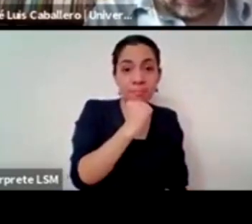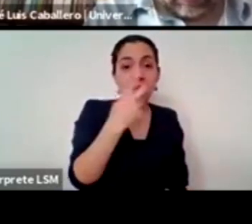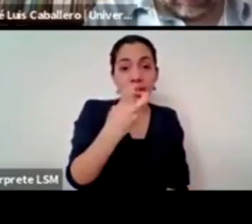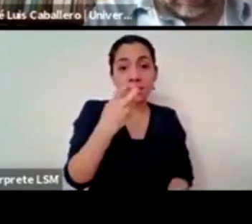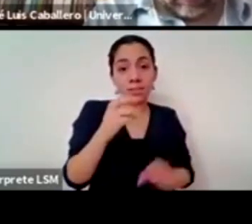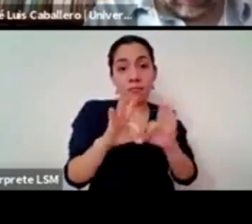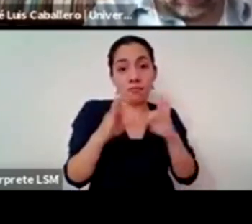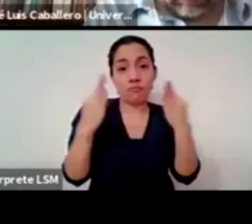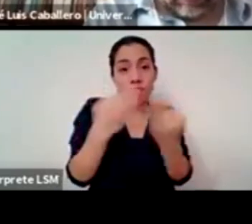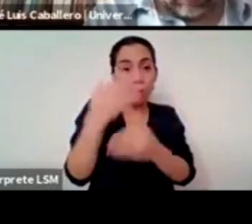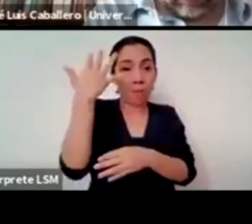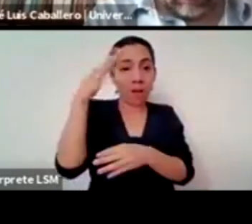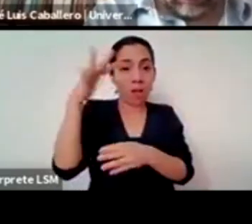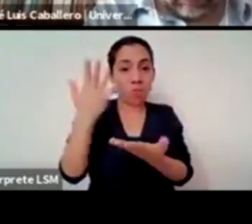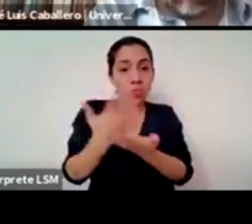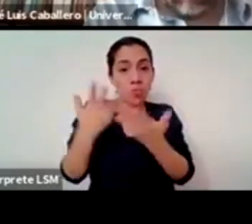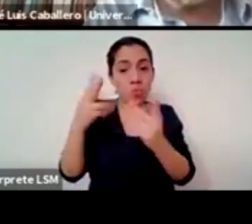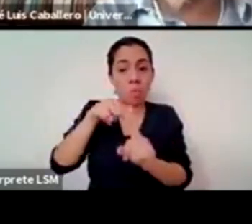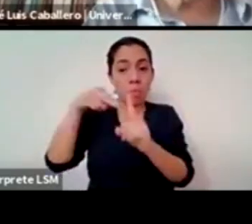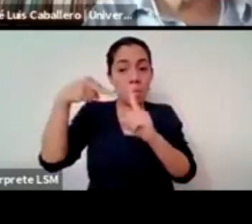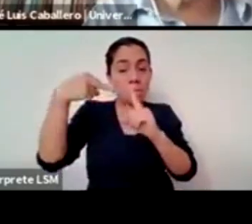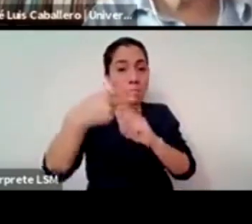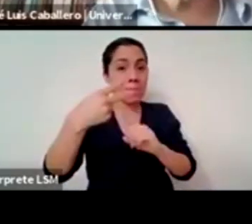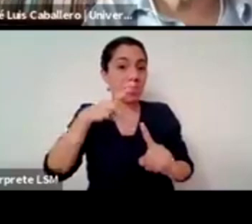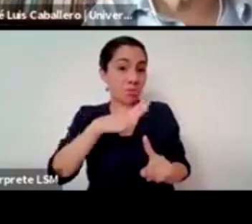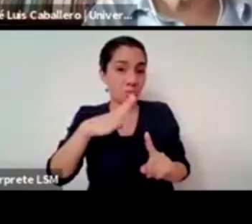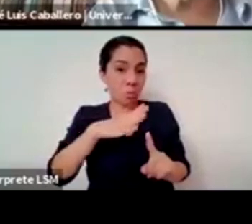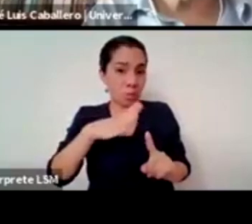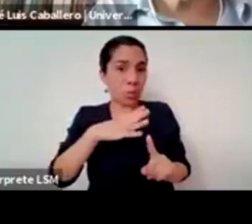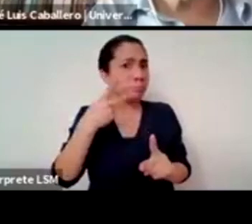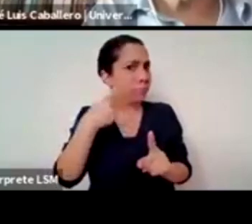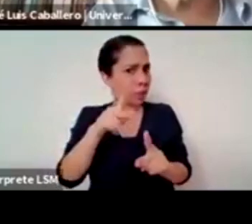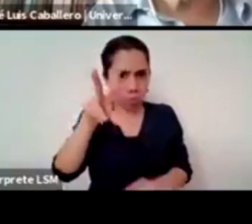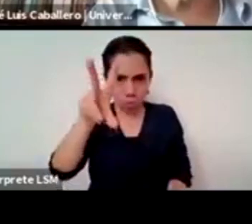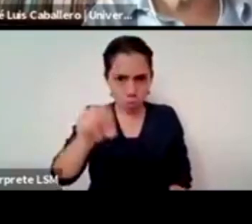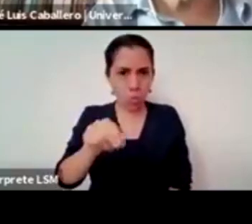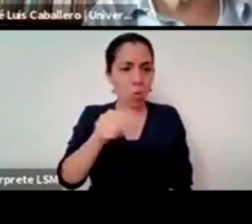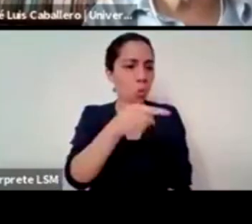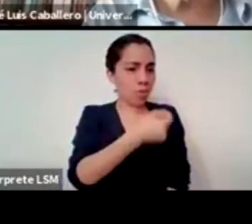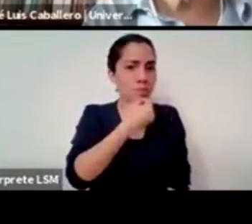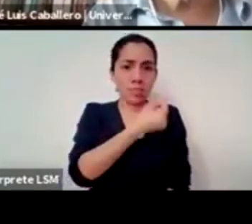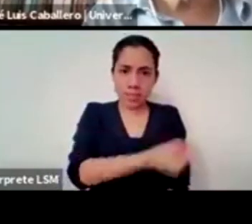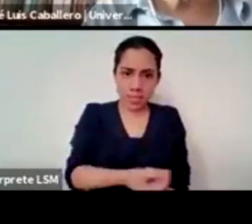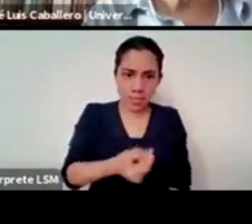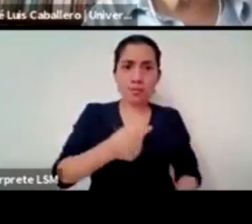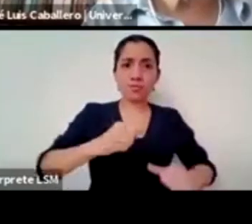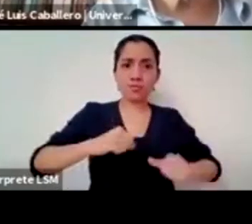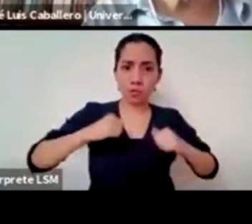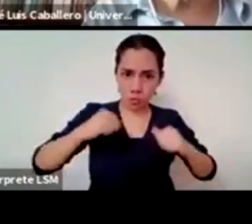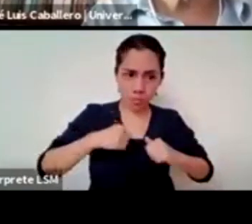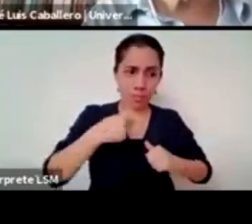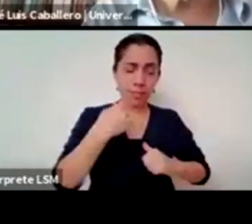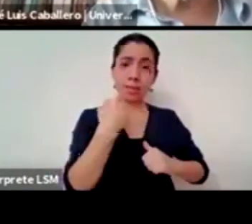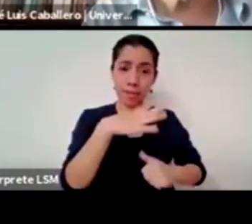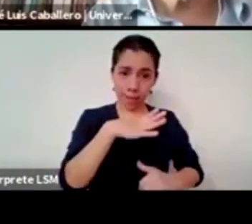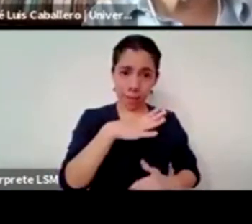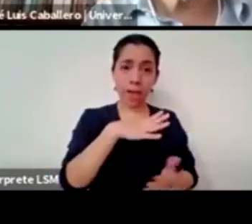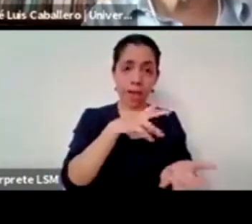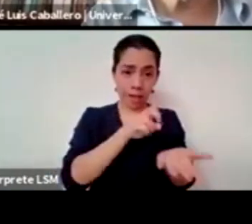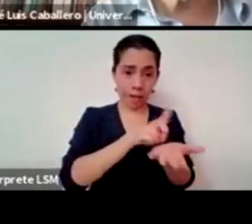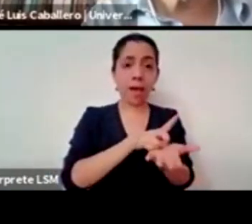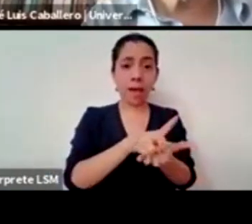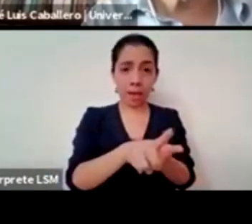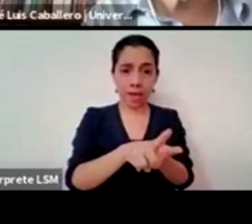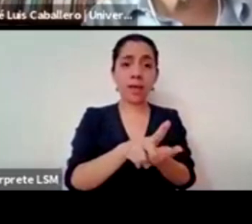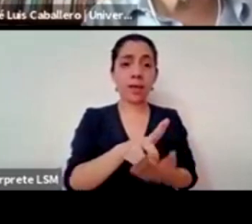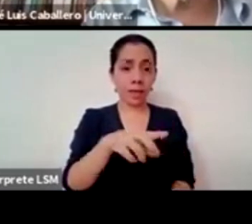parte donde los niños y niñas tienen derechos tú también hablaste de eso José Luis entonces yo creo que esta parte hace que